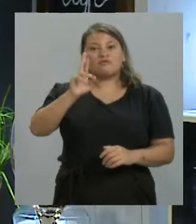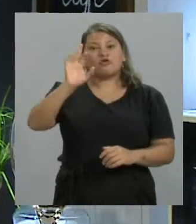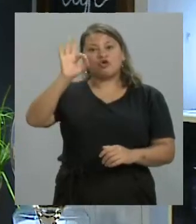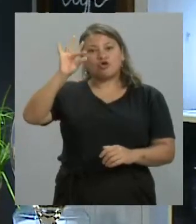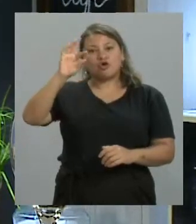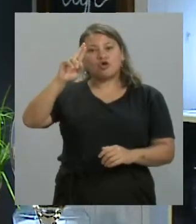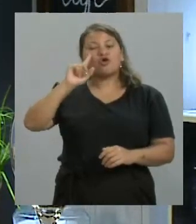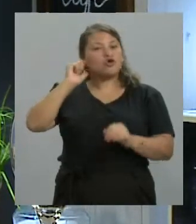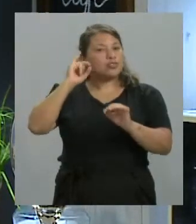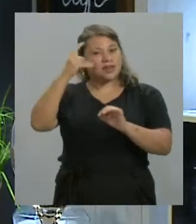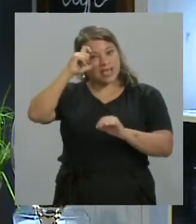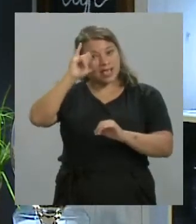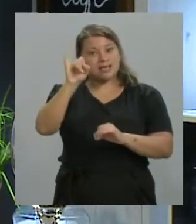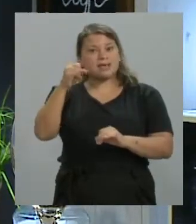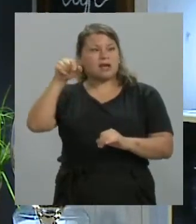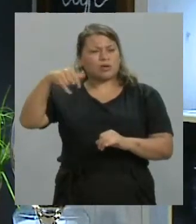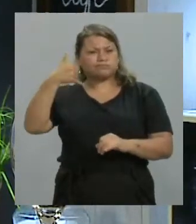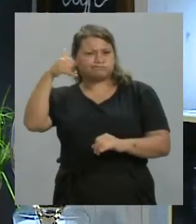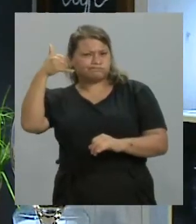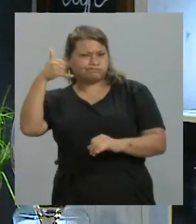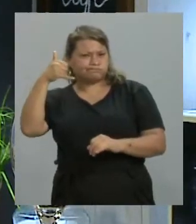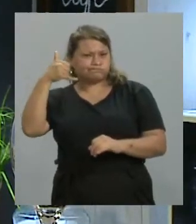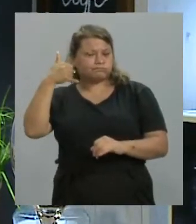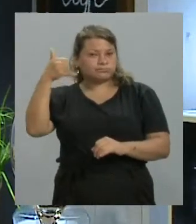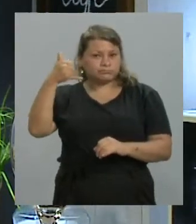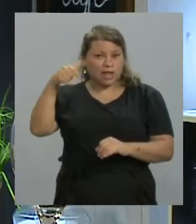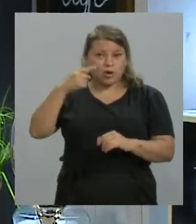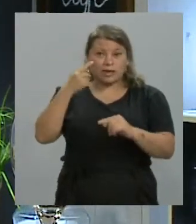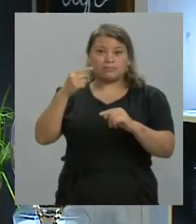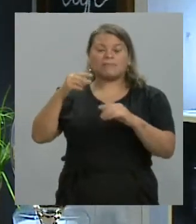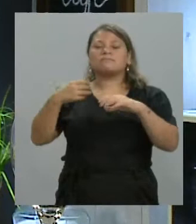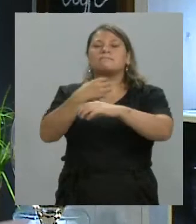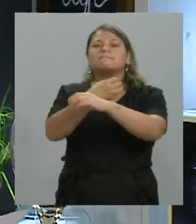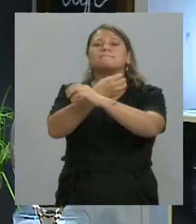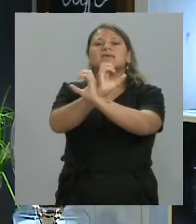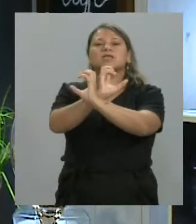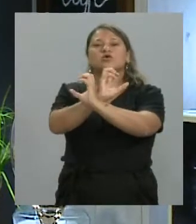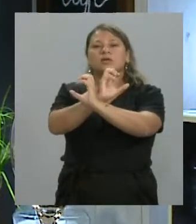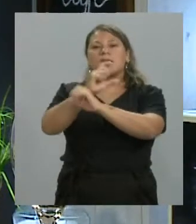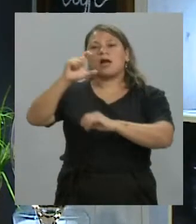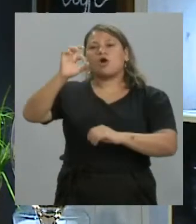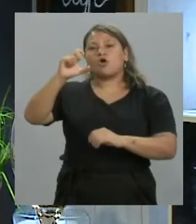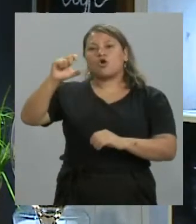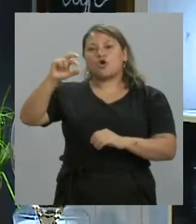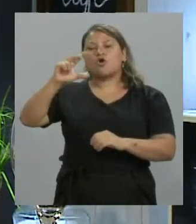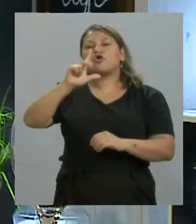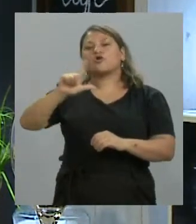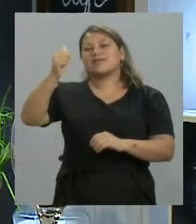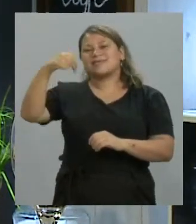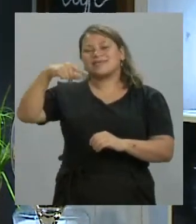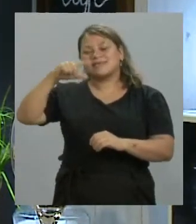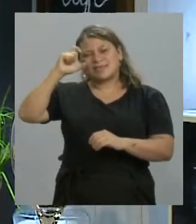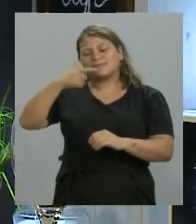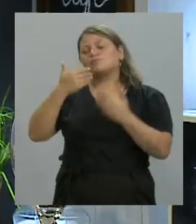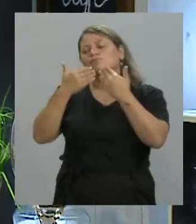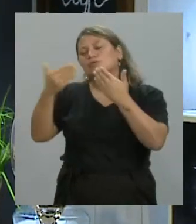comunicación telefónica del otro lado. No, no es comunicación telefónica, lo tenemos en videollamada, lo tenemos a Coco Yañez. Muchísimas gracias, Coco, por